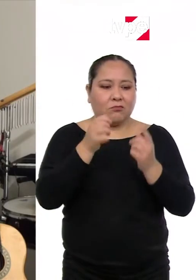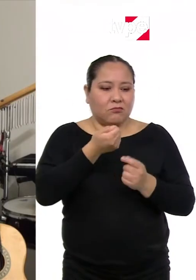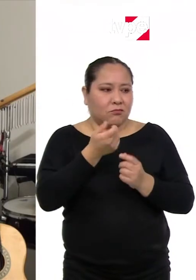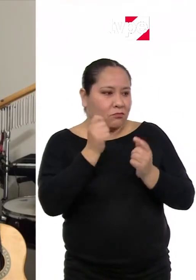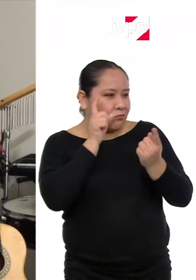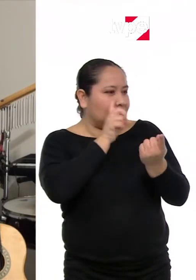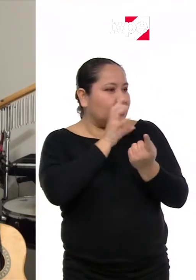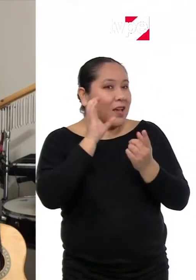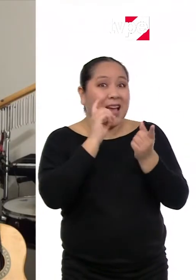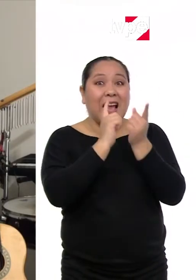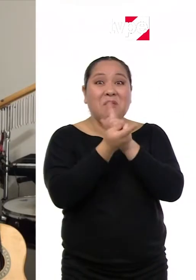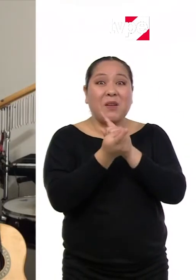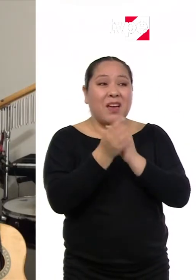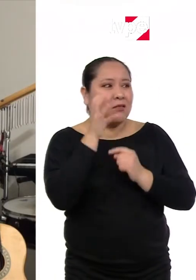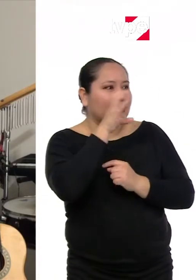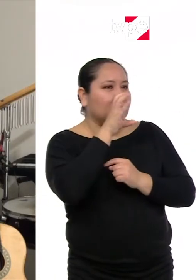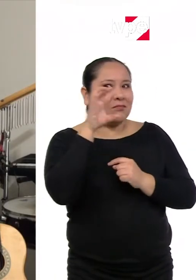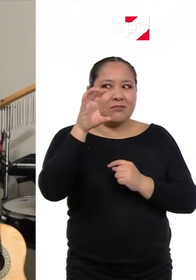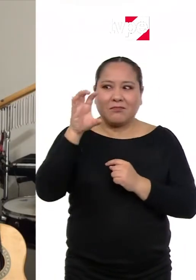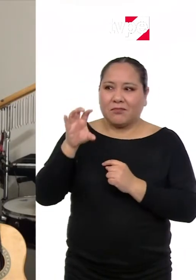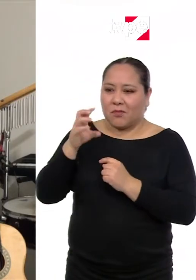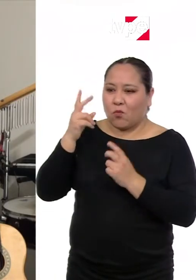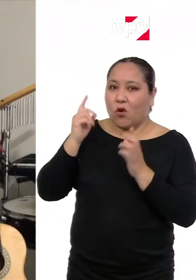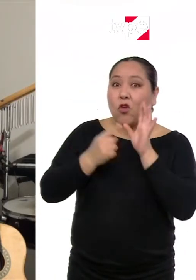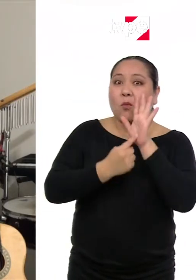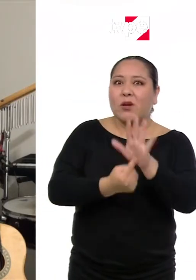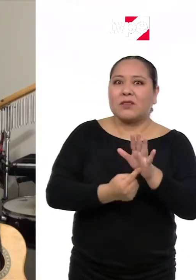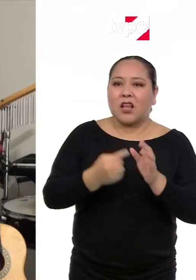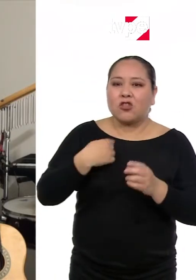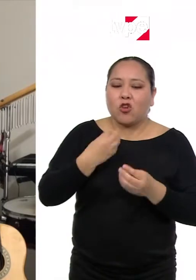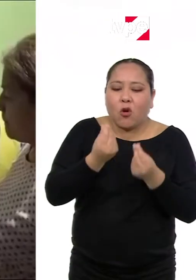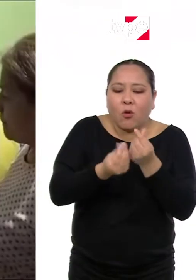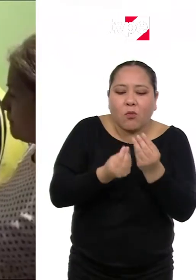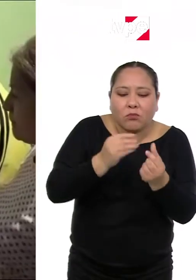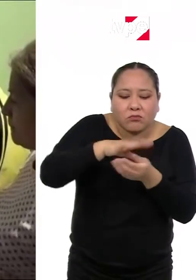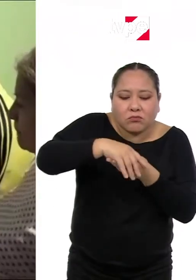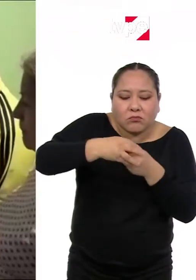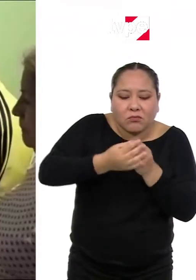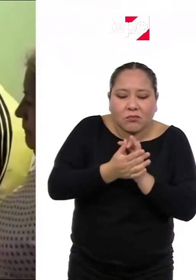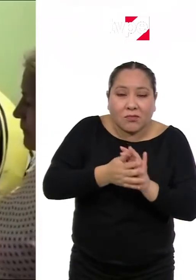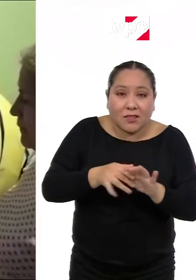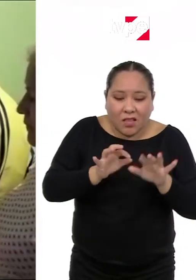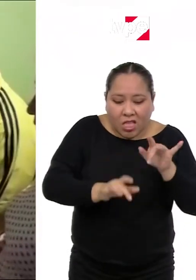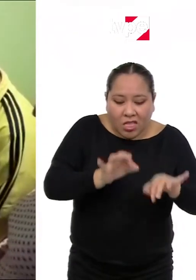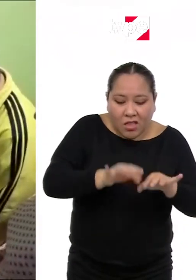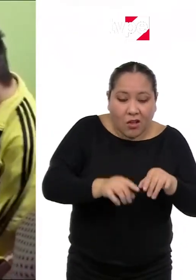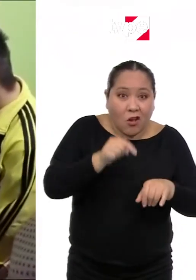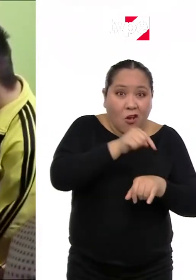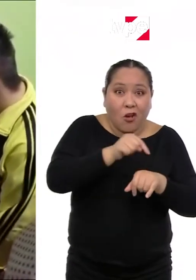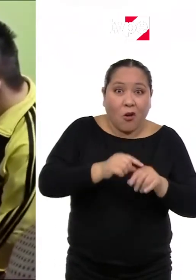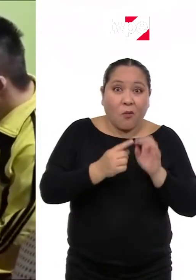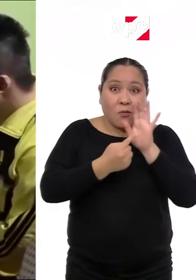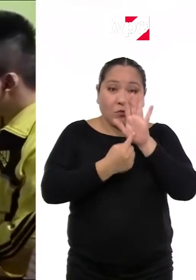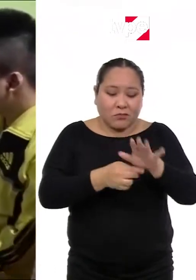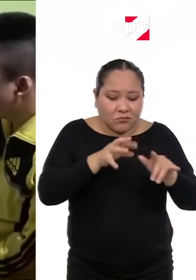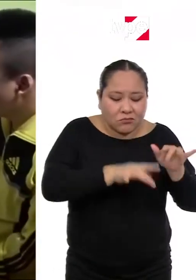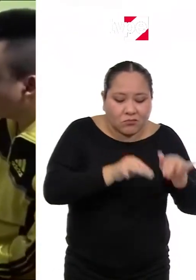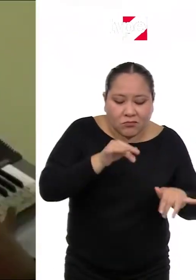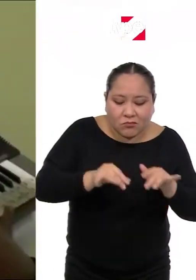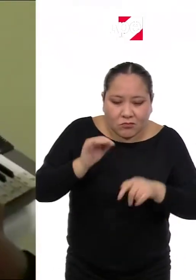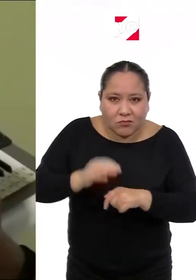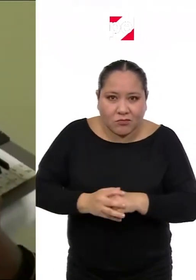del celular y puedo mostrar cómo ubico mis dedos en las teclas en el órgano